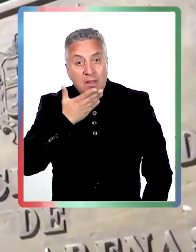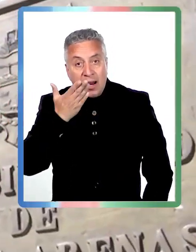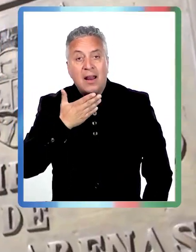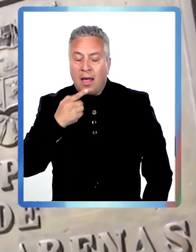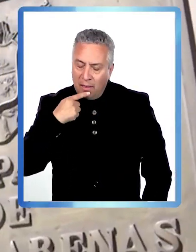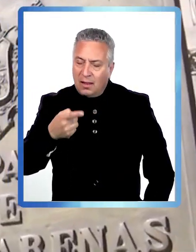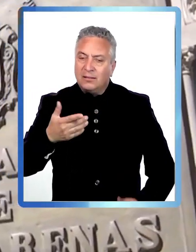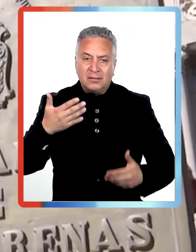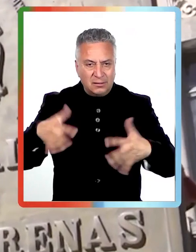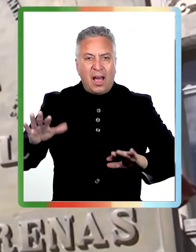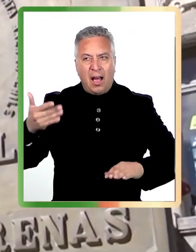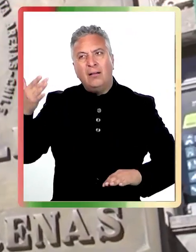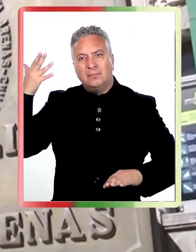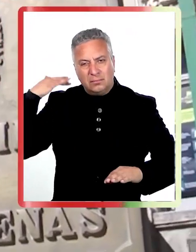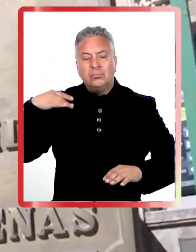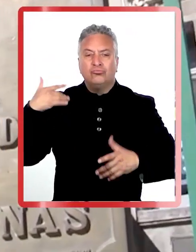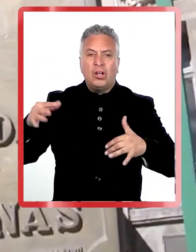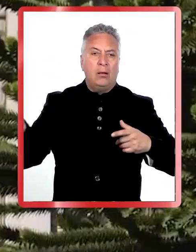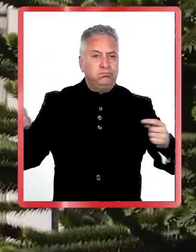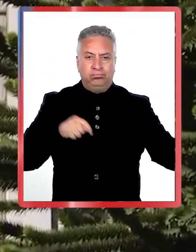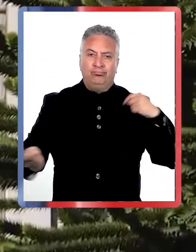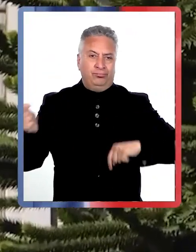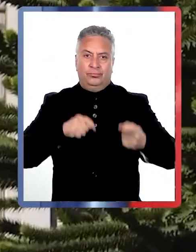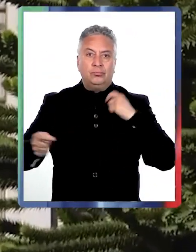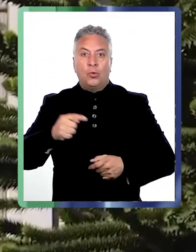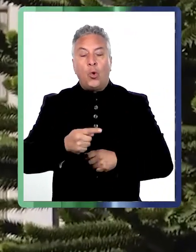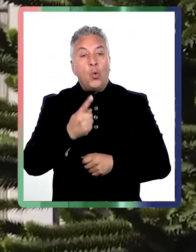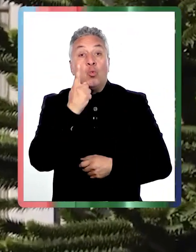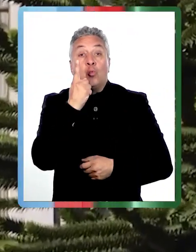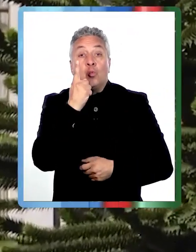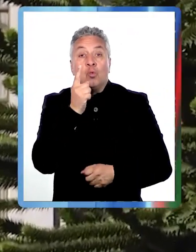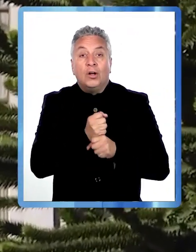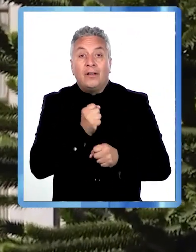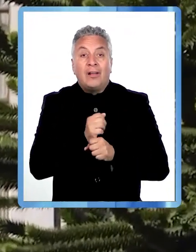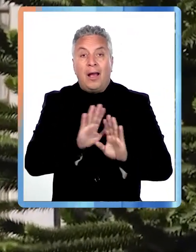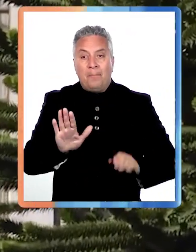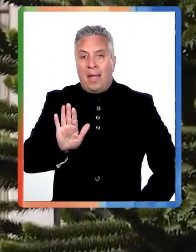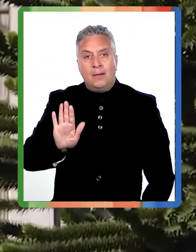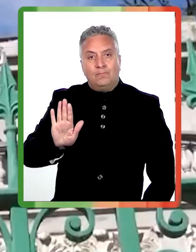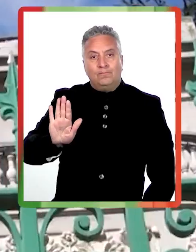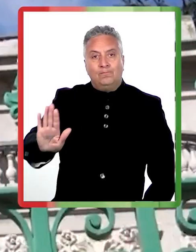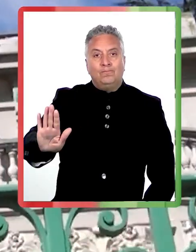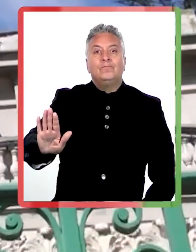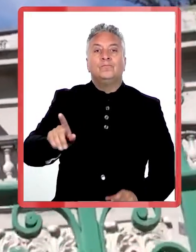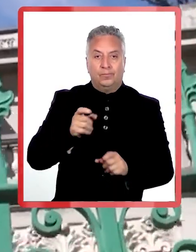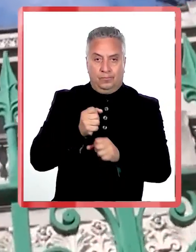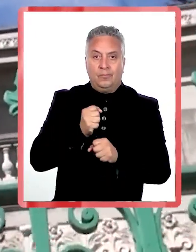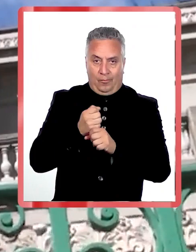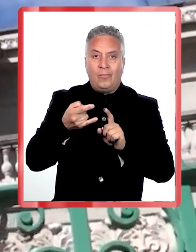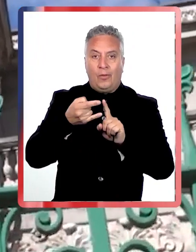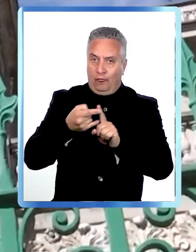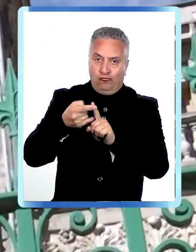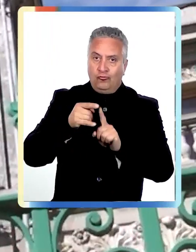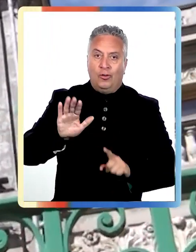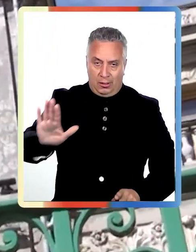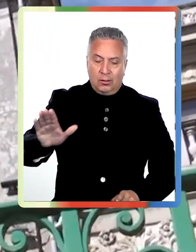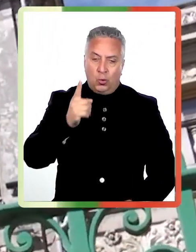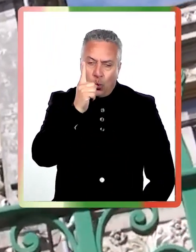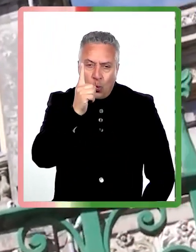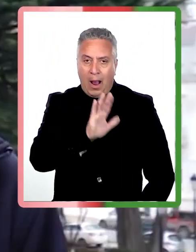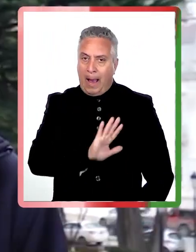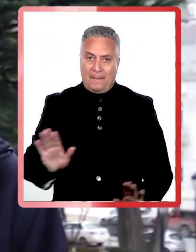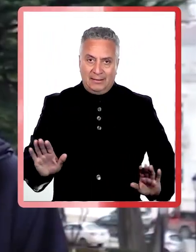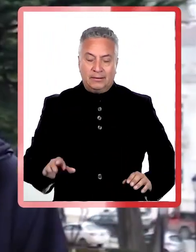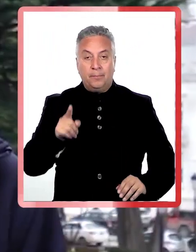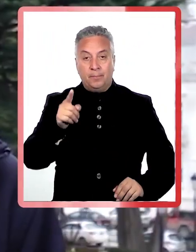presencial y queda solo una trabajadora que se va a mantener bajo la modalidad del teletrabajo. Desde 2021 cuando